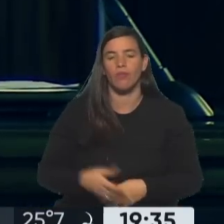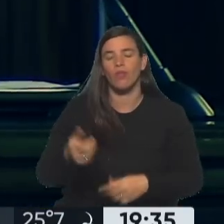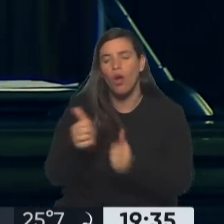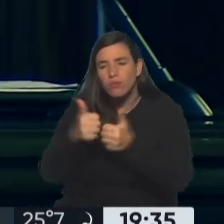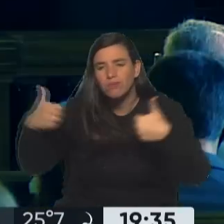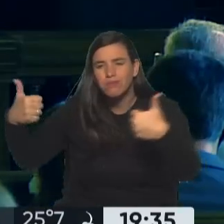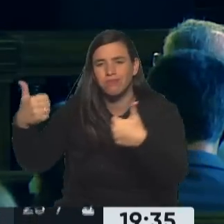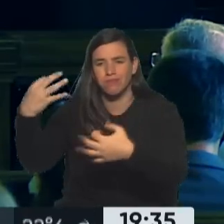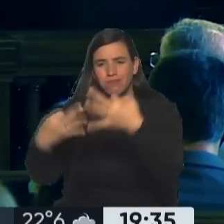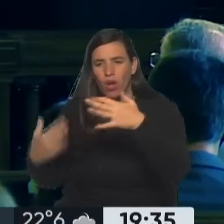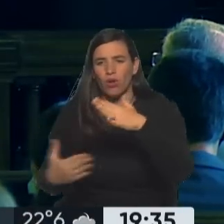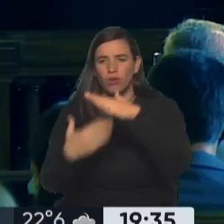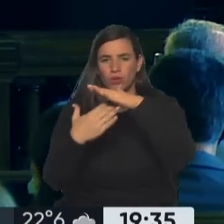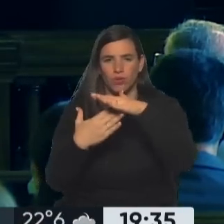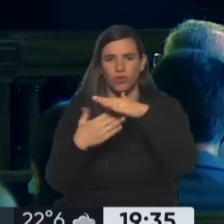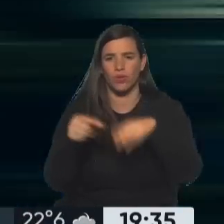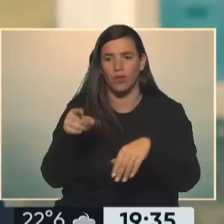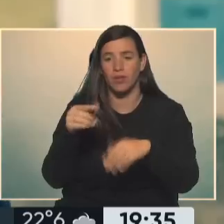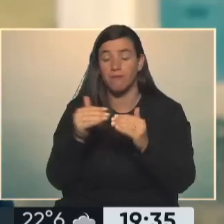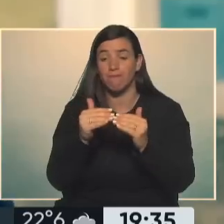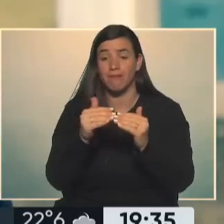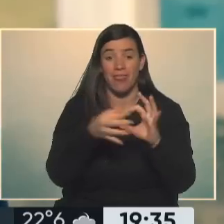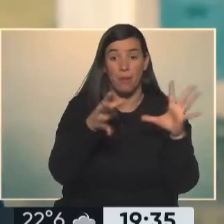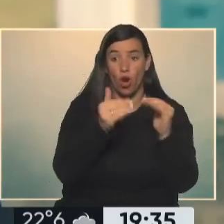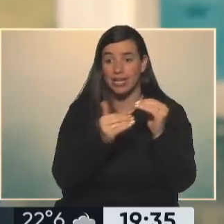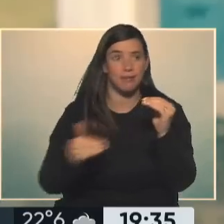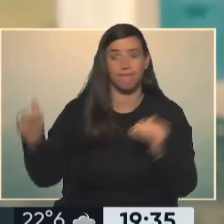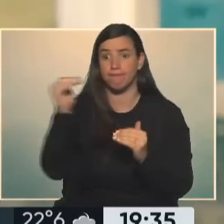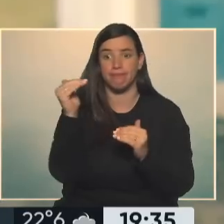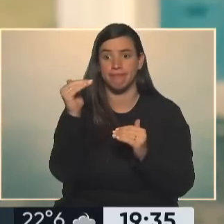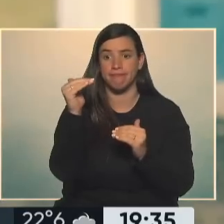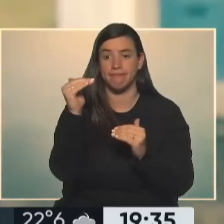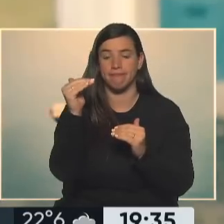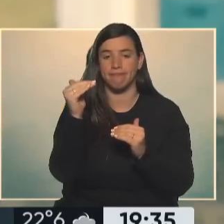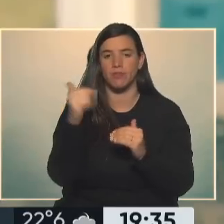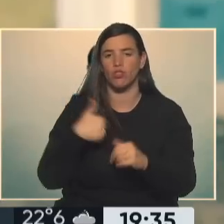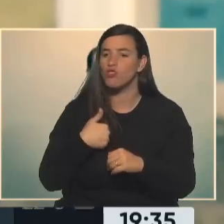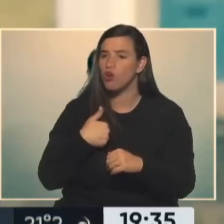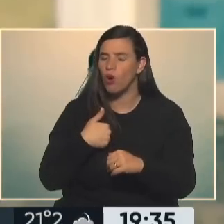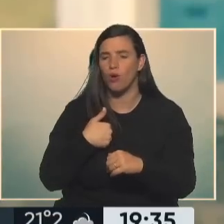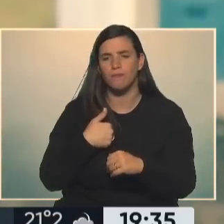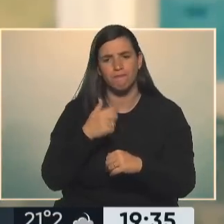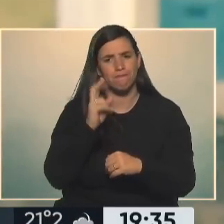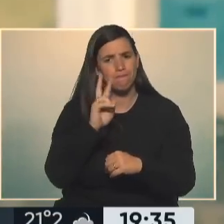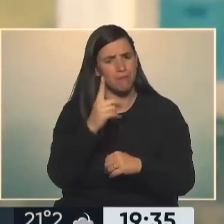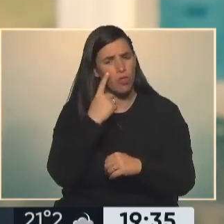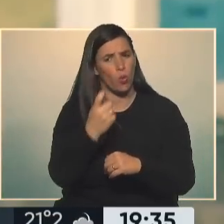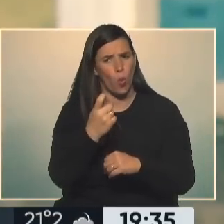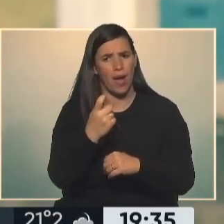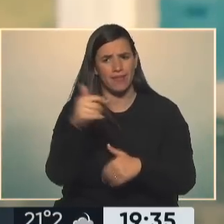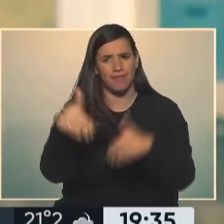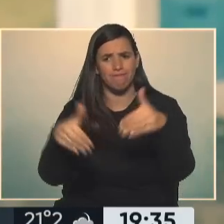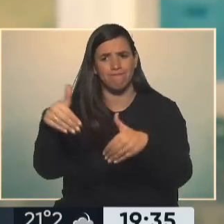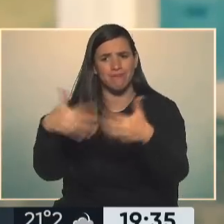poniendo por encima de la democracia. Veo en riesgo nuestro sistema electoral. Pueden